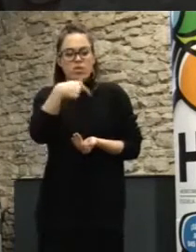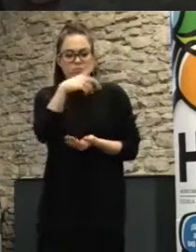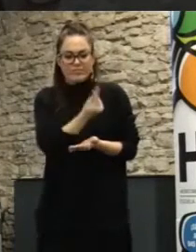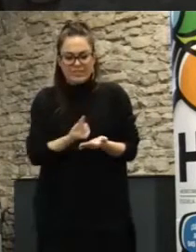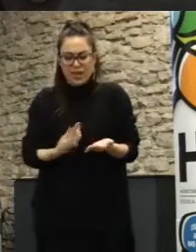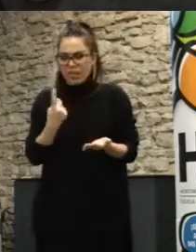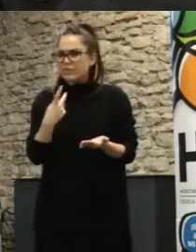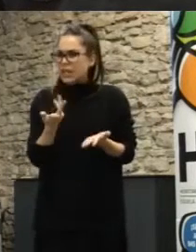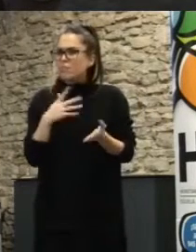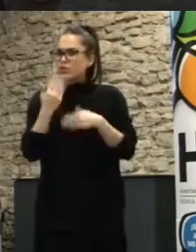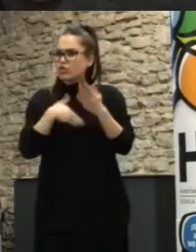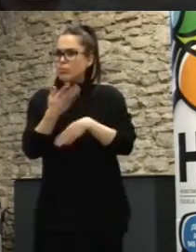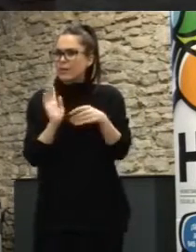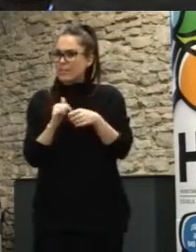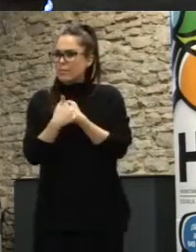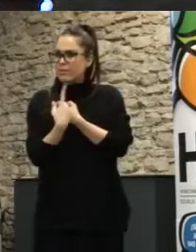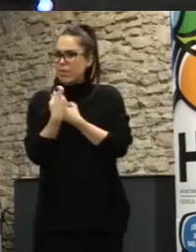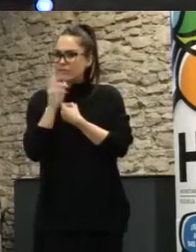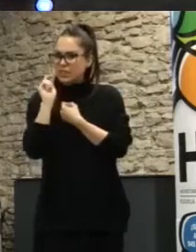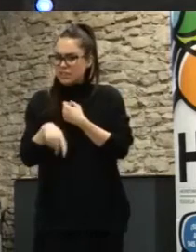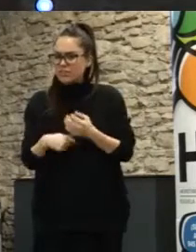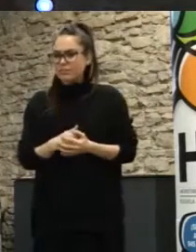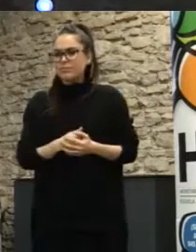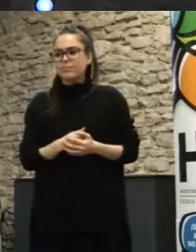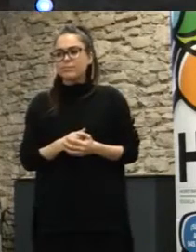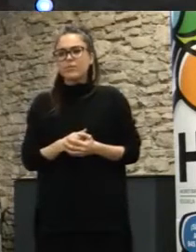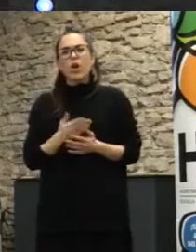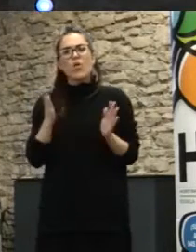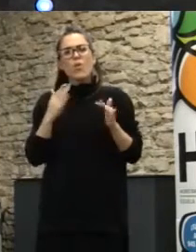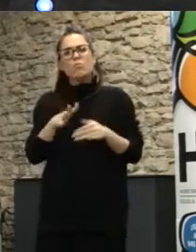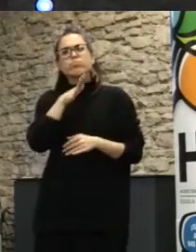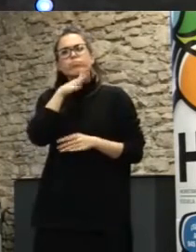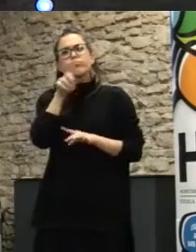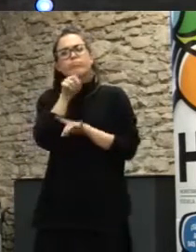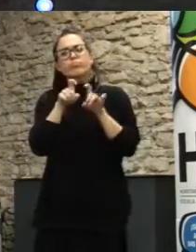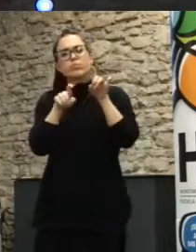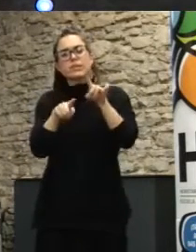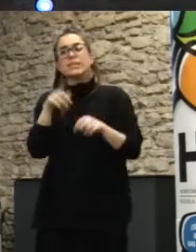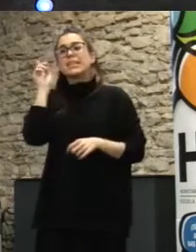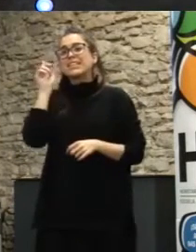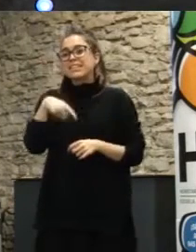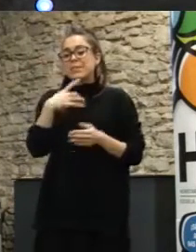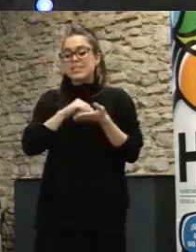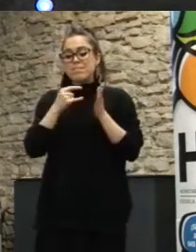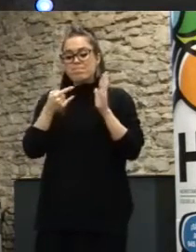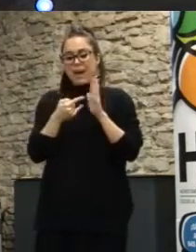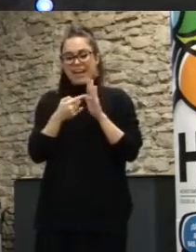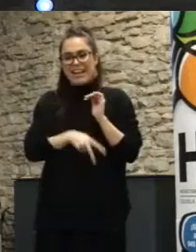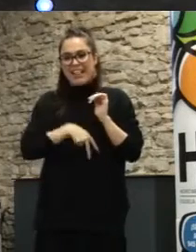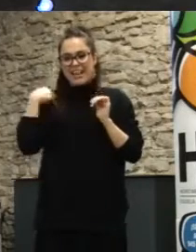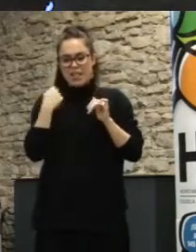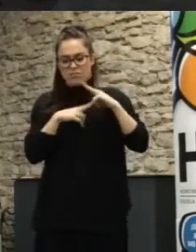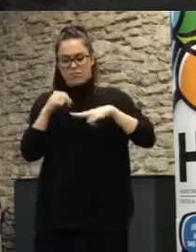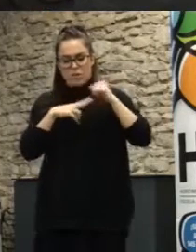participativos en ese momento? De la misma manera, cuando se hace un plan general de ordenación urbana, que es muy